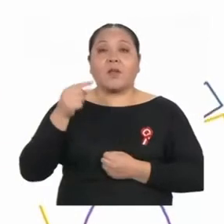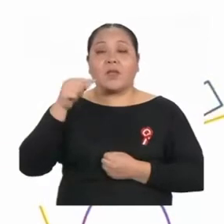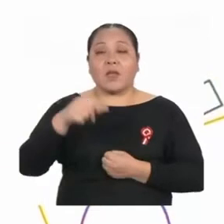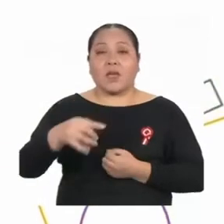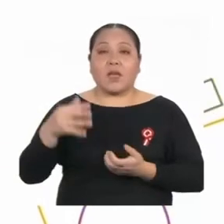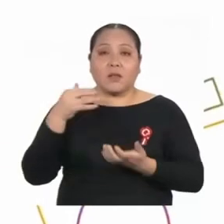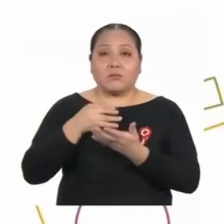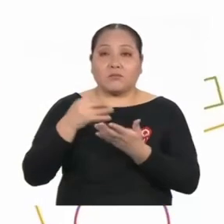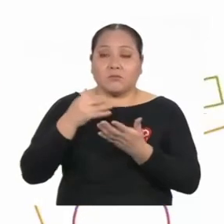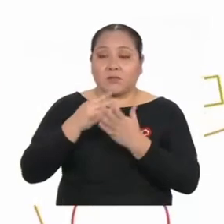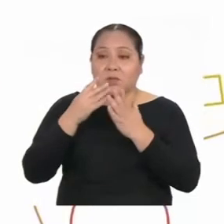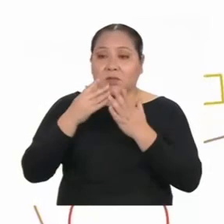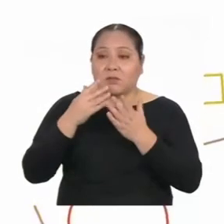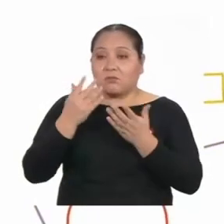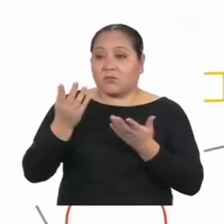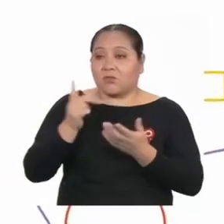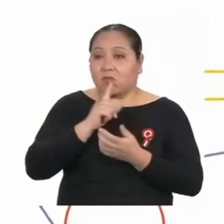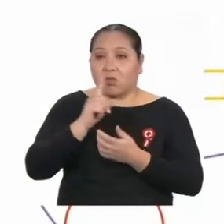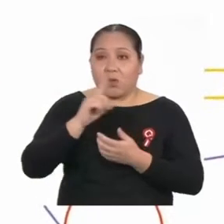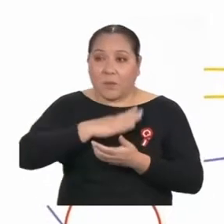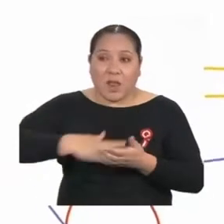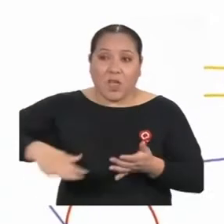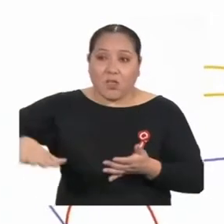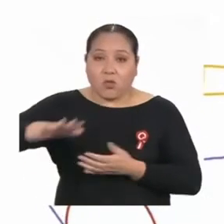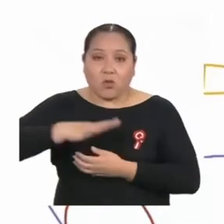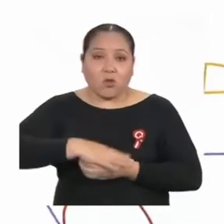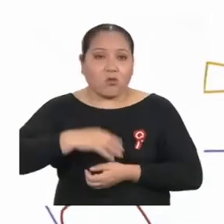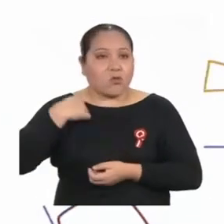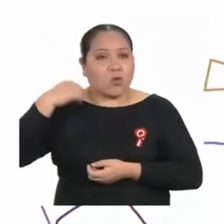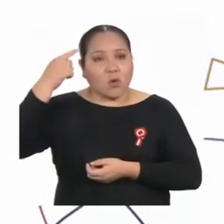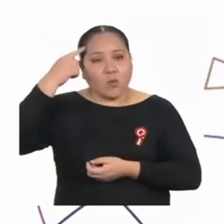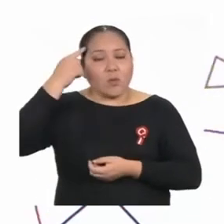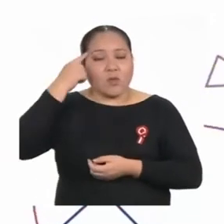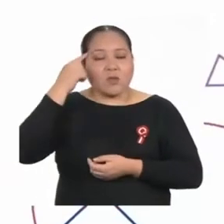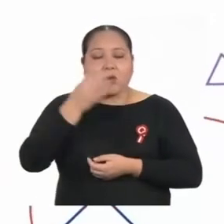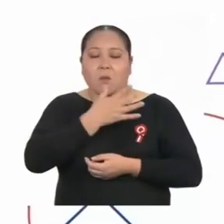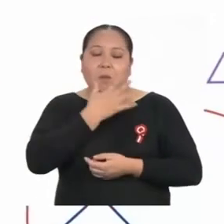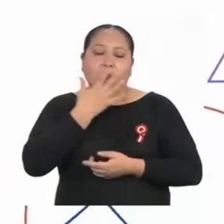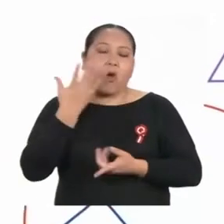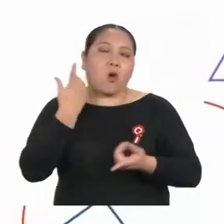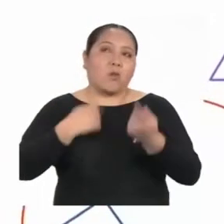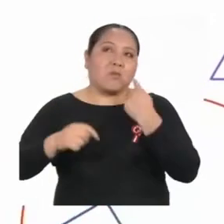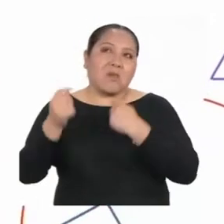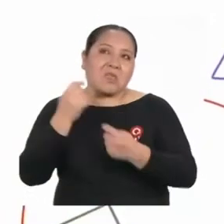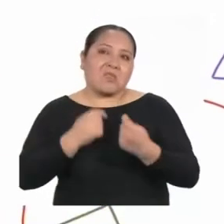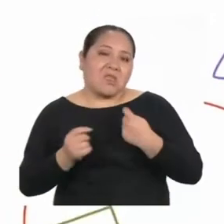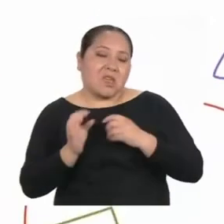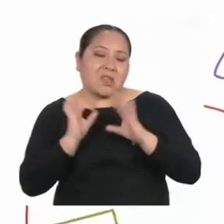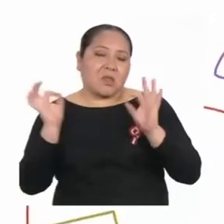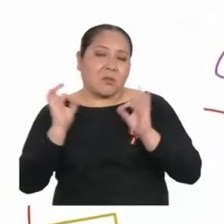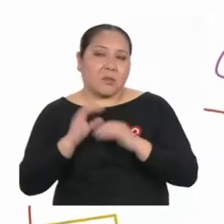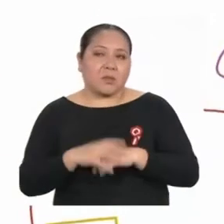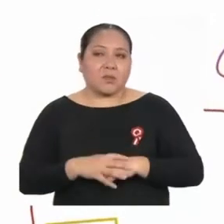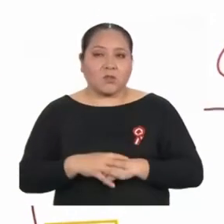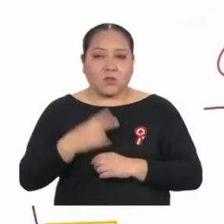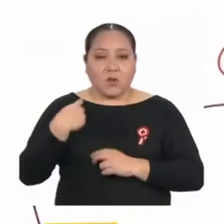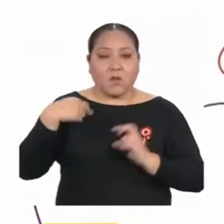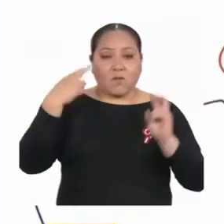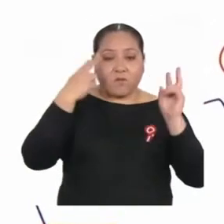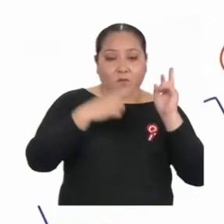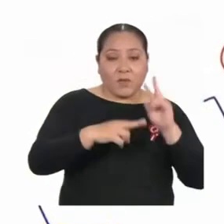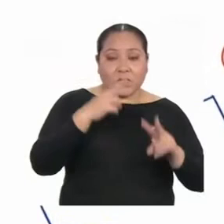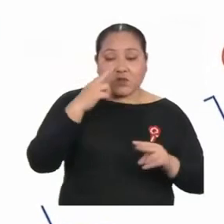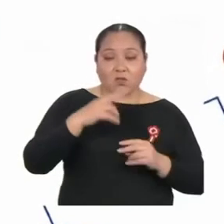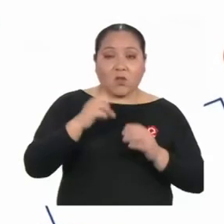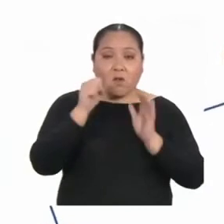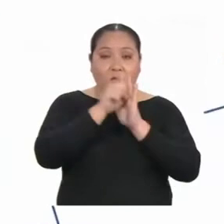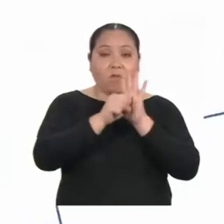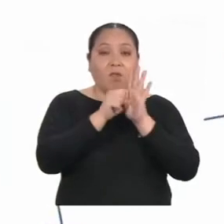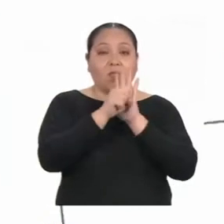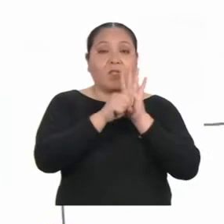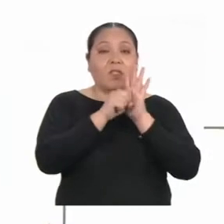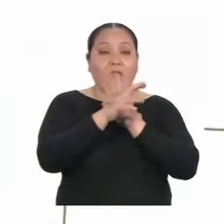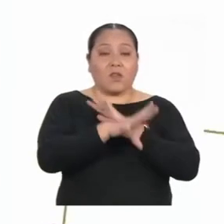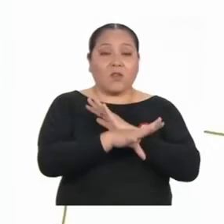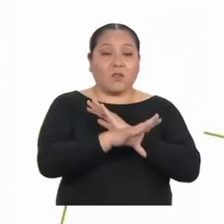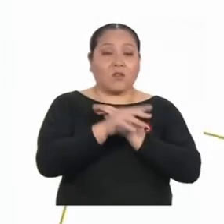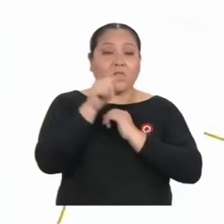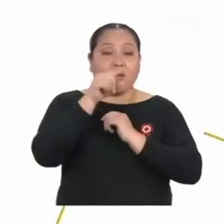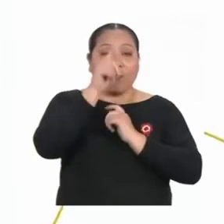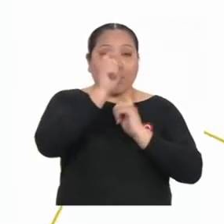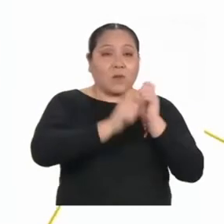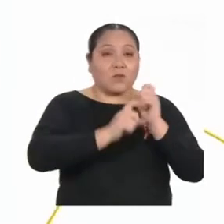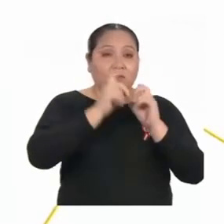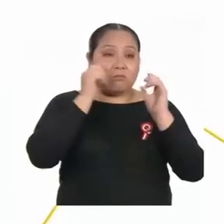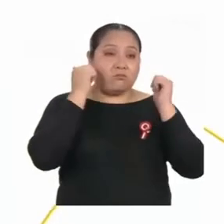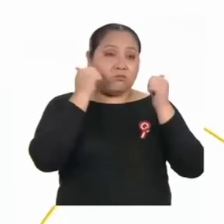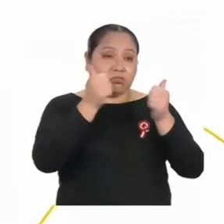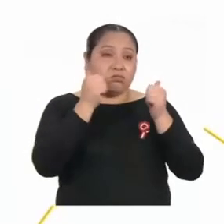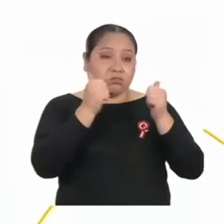son para todos, ¿no? Yo creo que se me dan bien el comercio y la venta. He visto videos de personas exitosas que dejaron sus estudios.